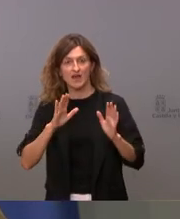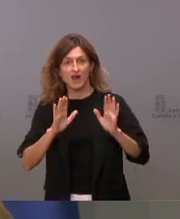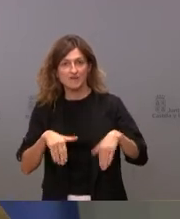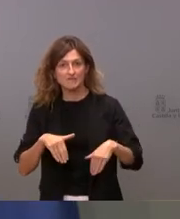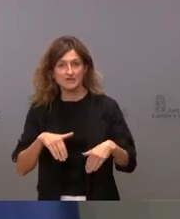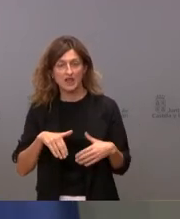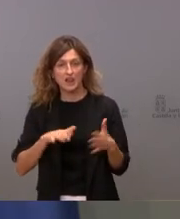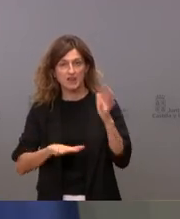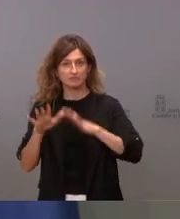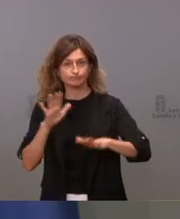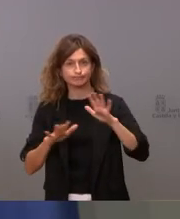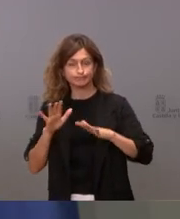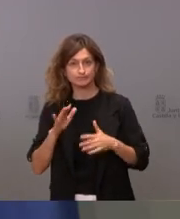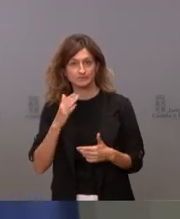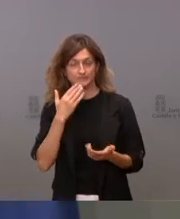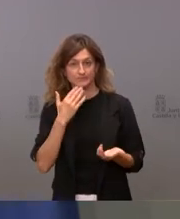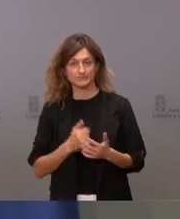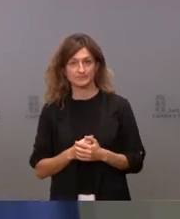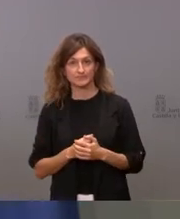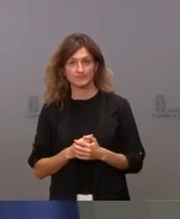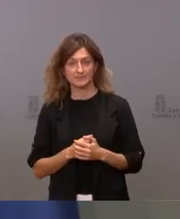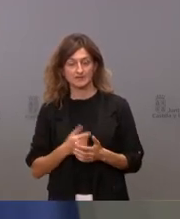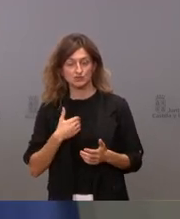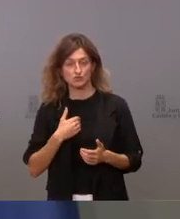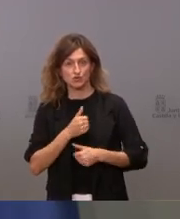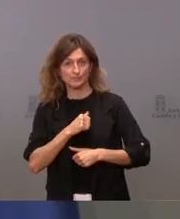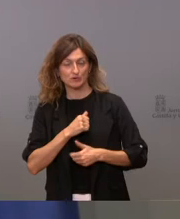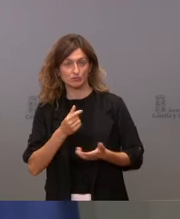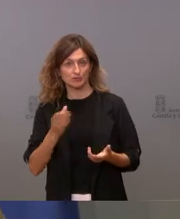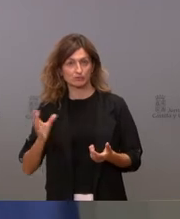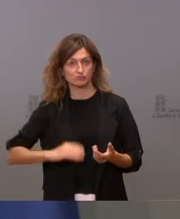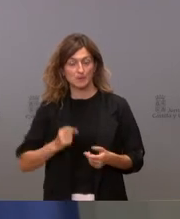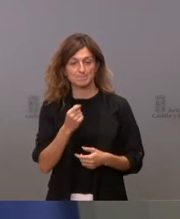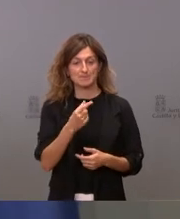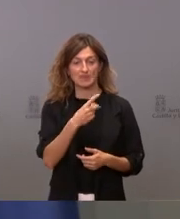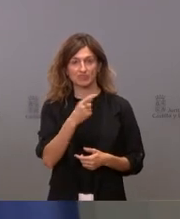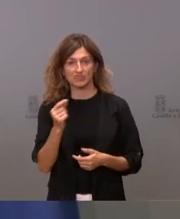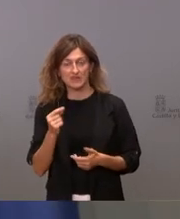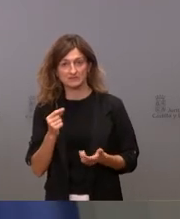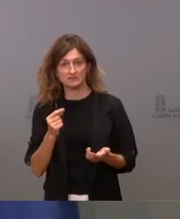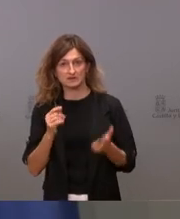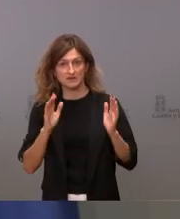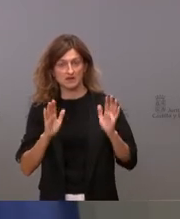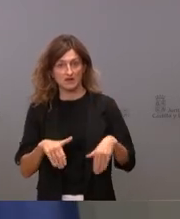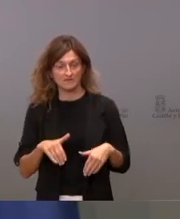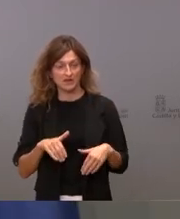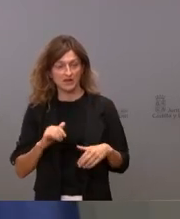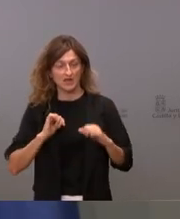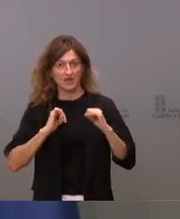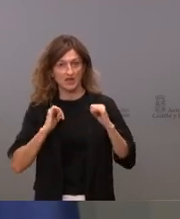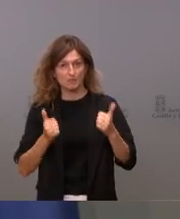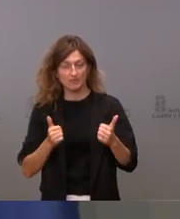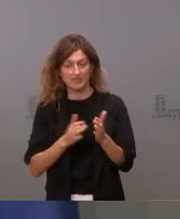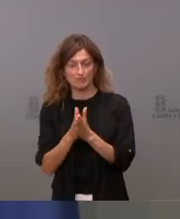en que si el salario que espero ganar es de 1.100, empiece a perder el